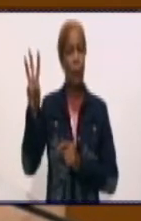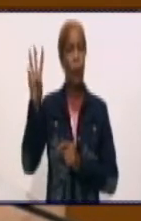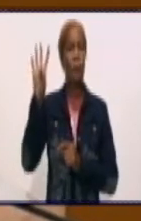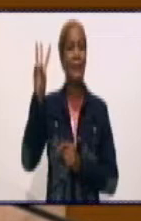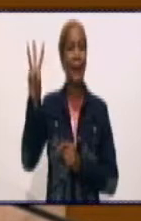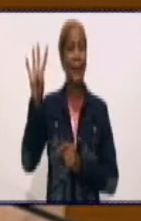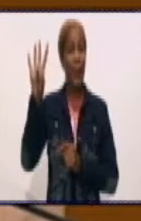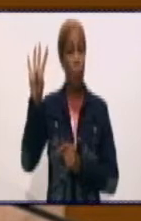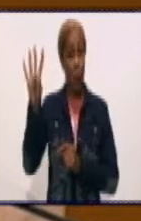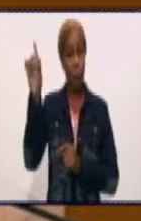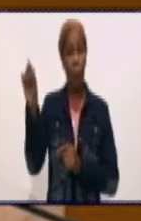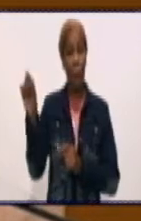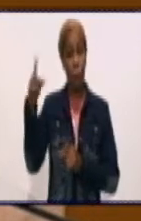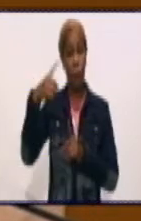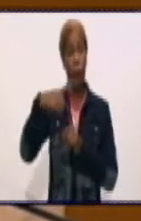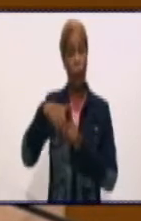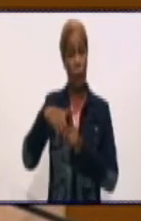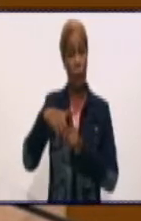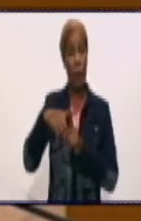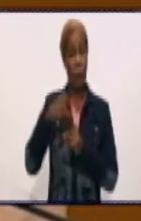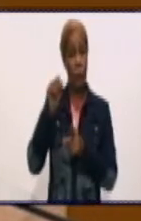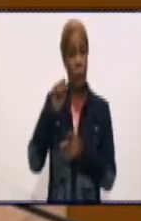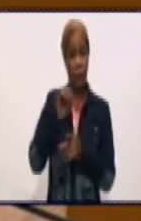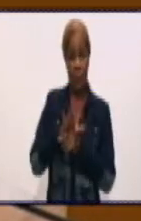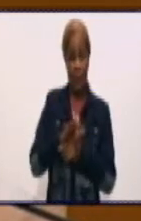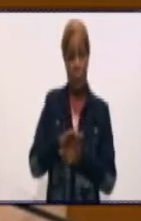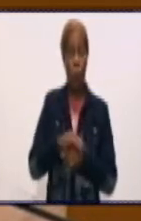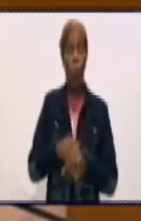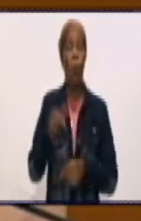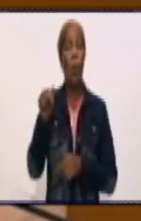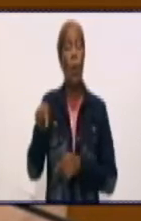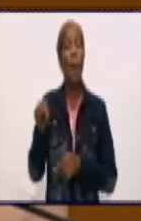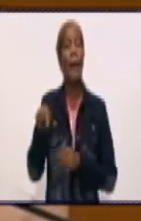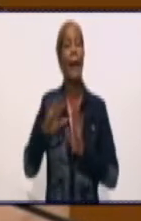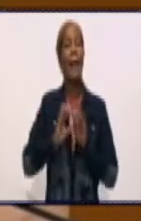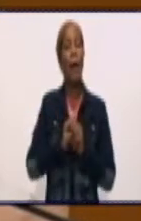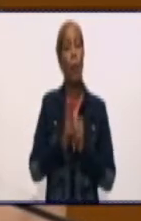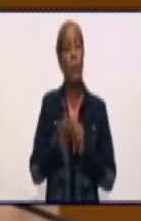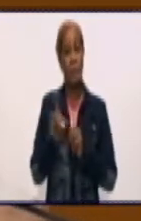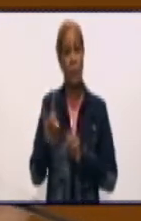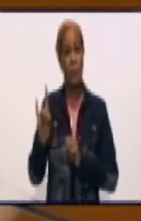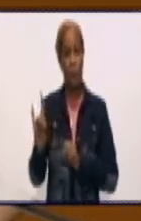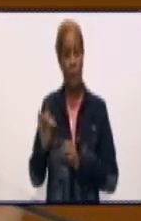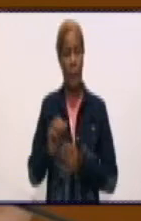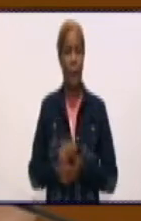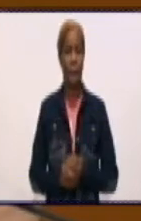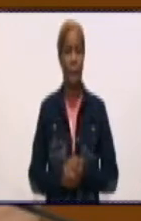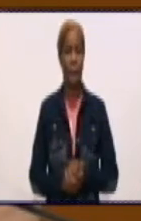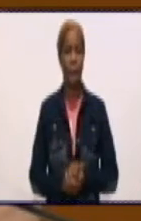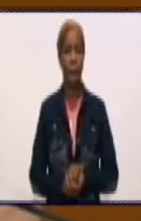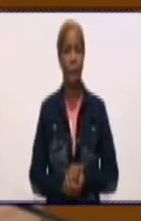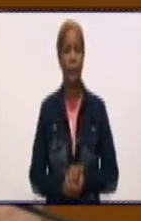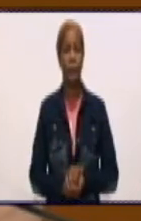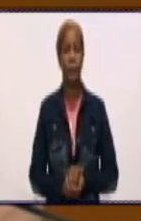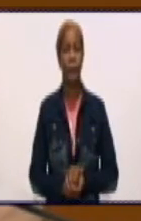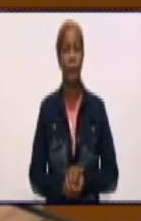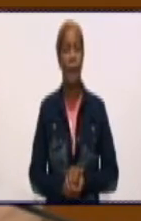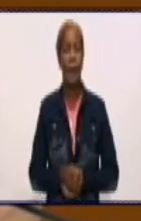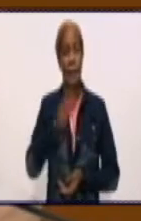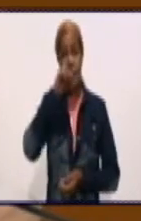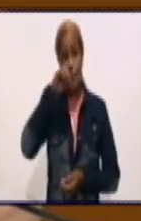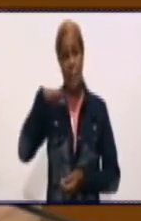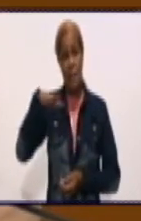epidemia. De ellos, 9.944 son autóctonos y 379 viajeros. En la edad